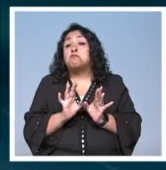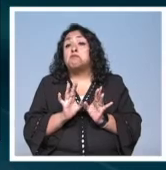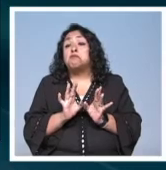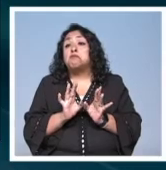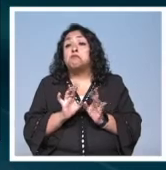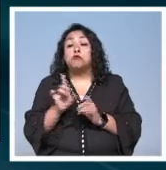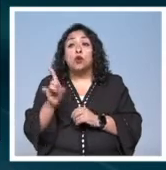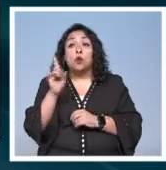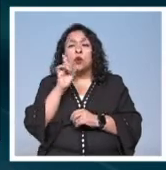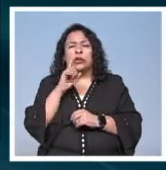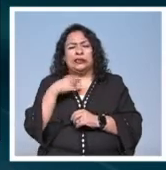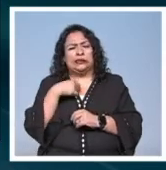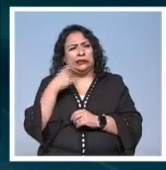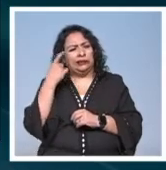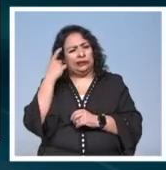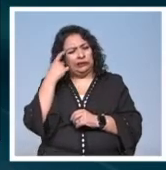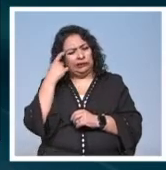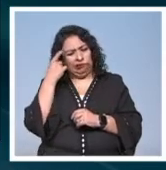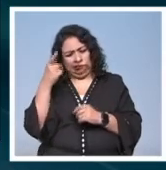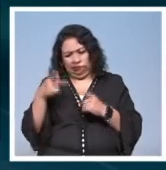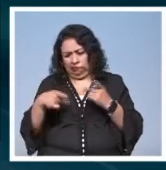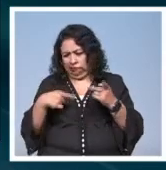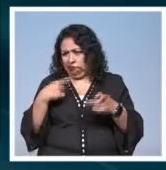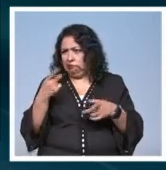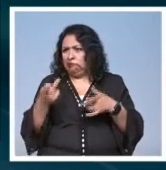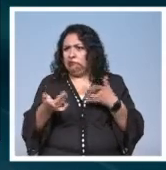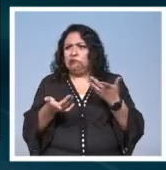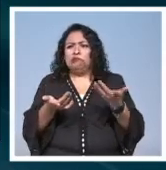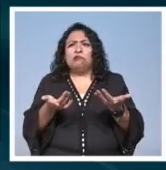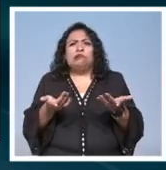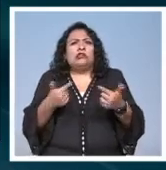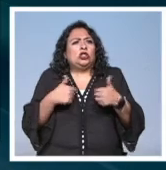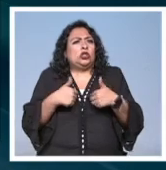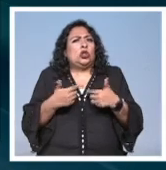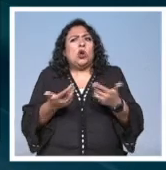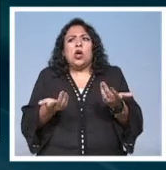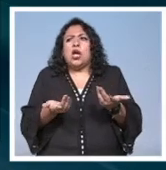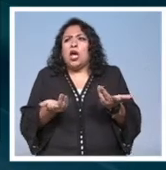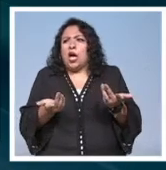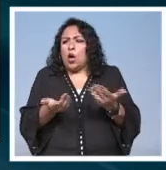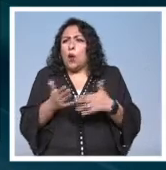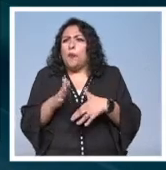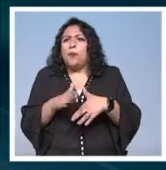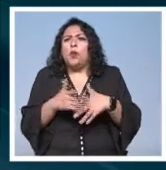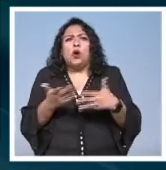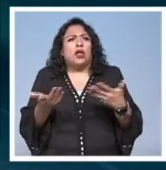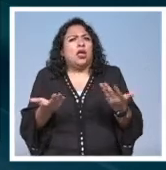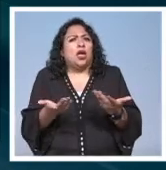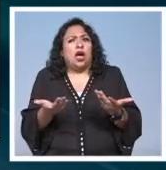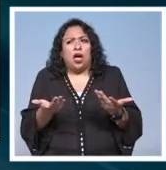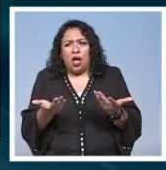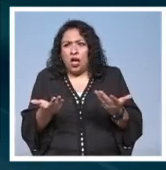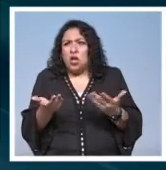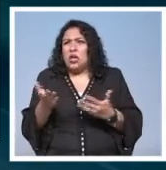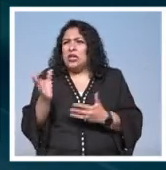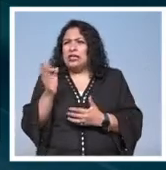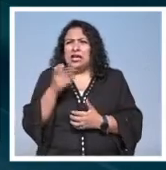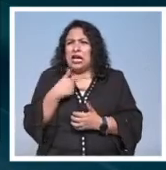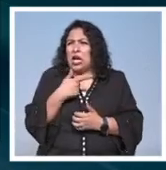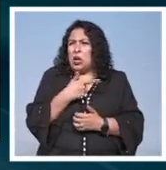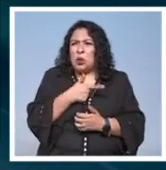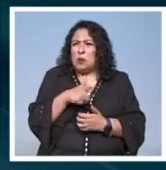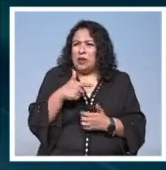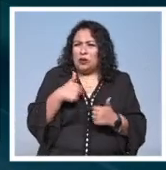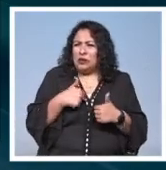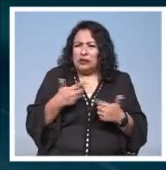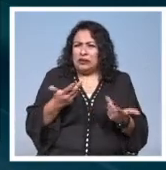ella se cuestiona qué hace por qué hace qué tal si no le gusta lo que